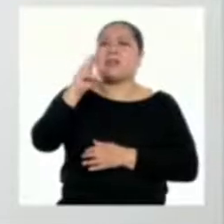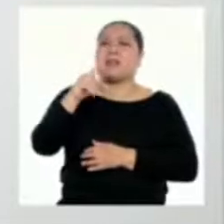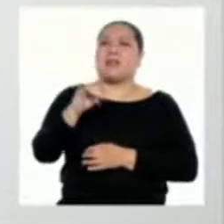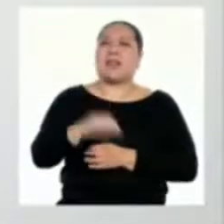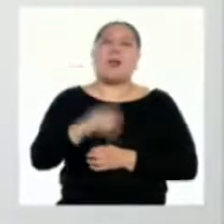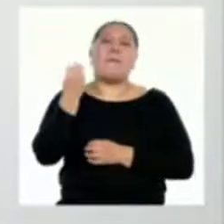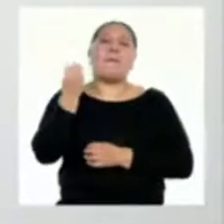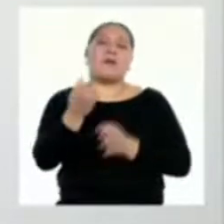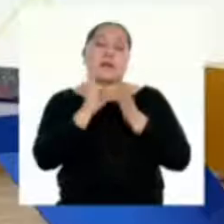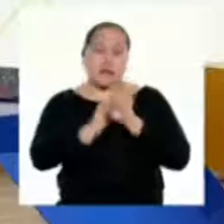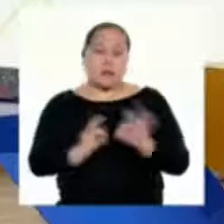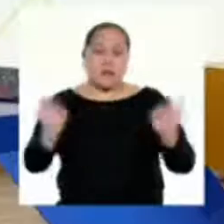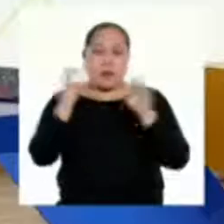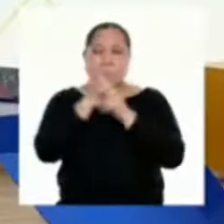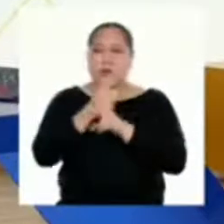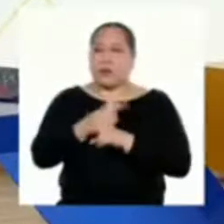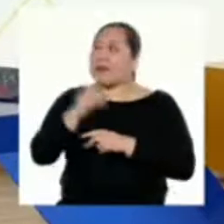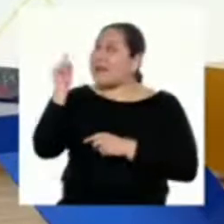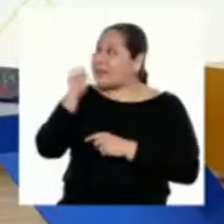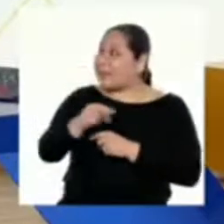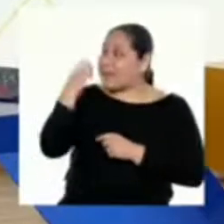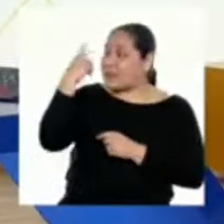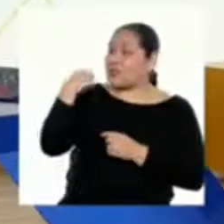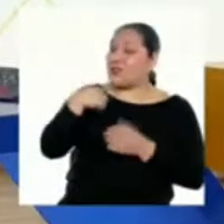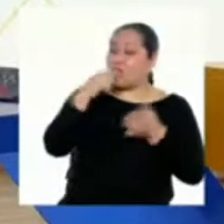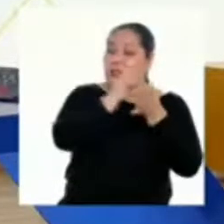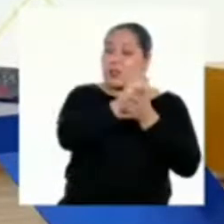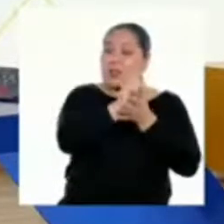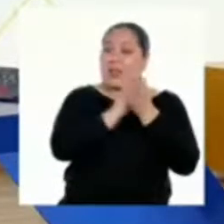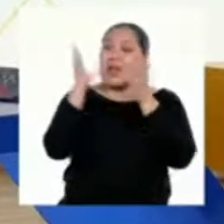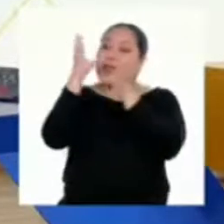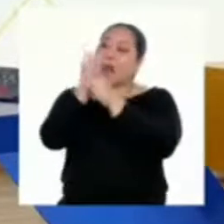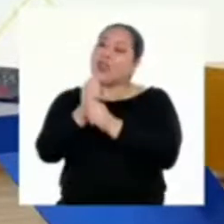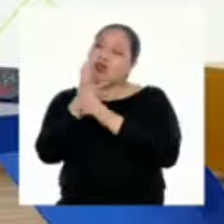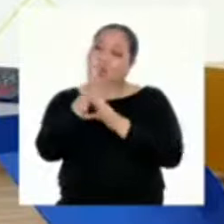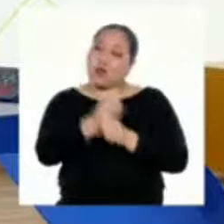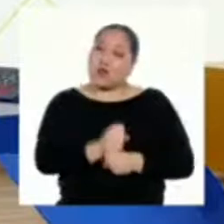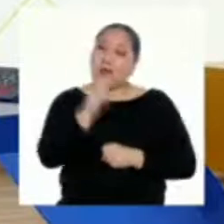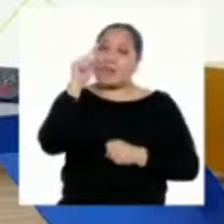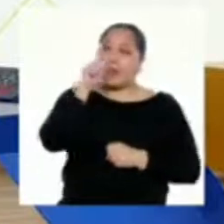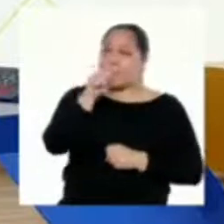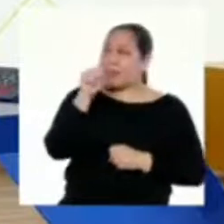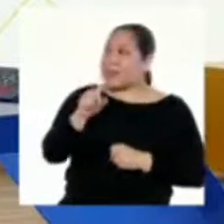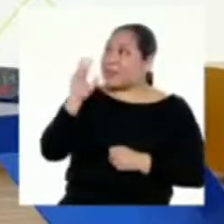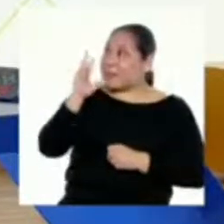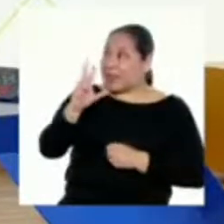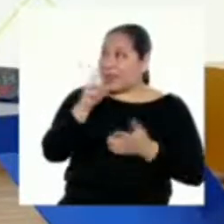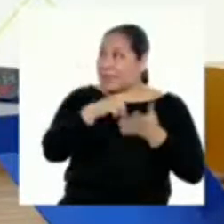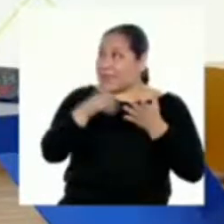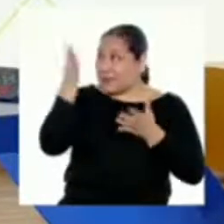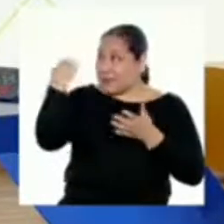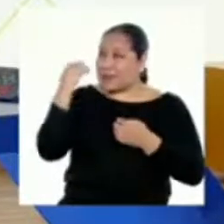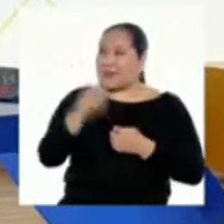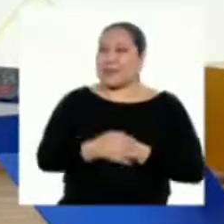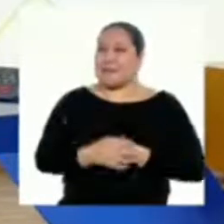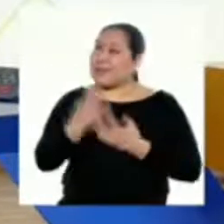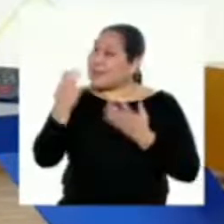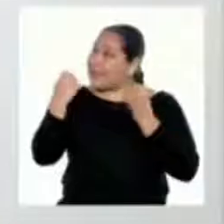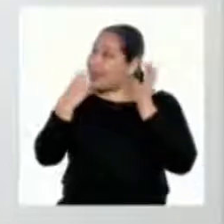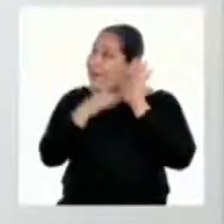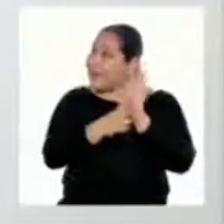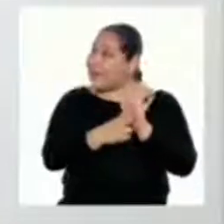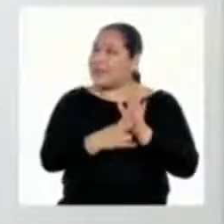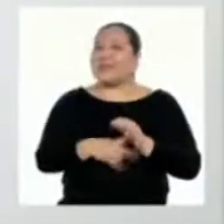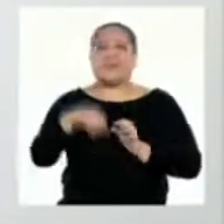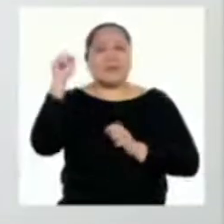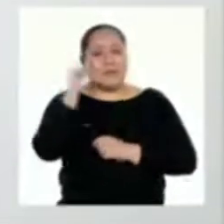cuidarla. Justamente por eso, escribí resúmenes de estas tres lecturas que hicimos, profesora Betsy. ¿Quiere verlas? Me